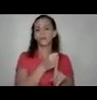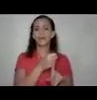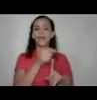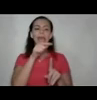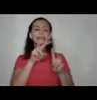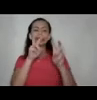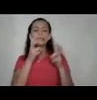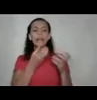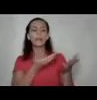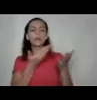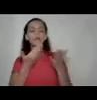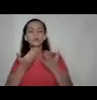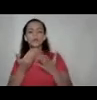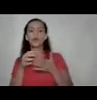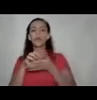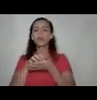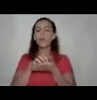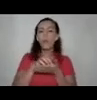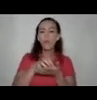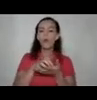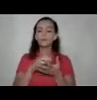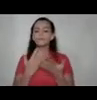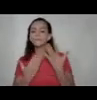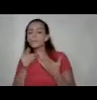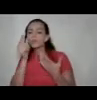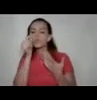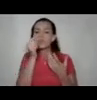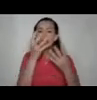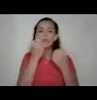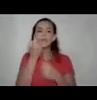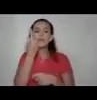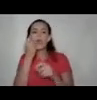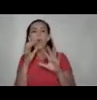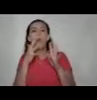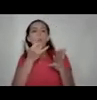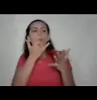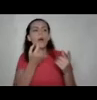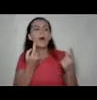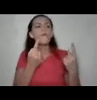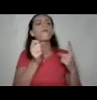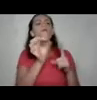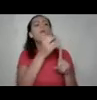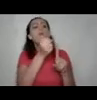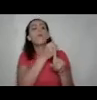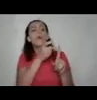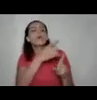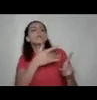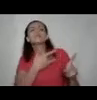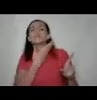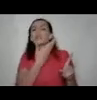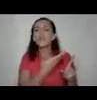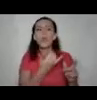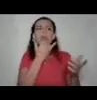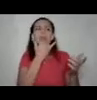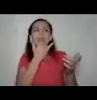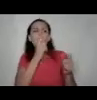genera dudas nos genera curiosidad queremos entender cómo fue la forma de violencia qué sintió la persona qué pasó